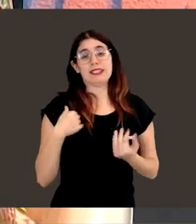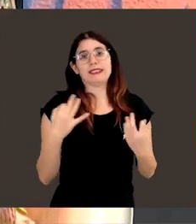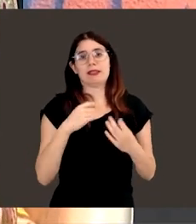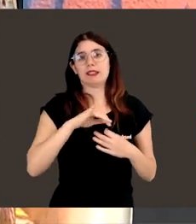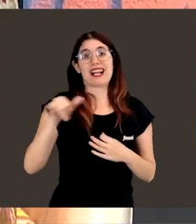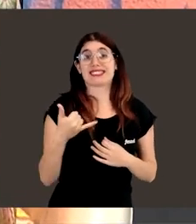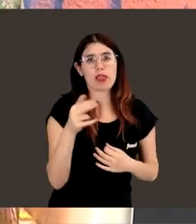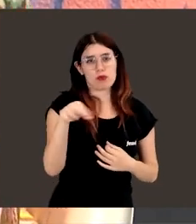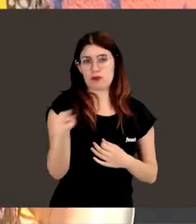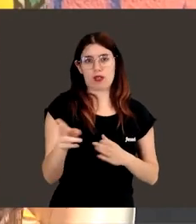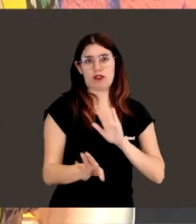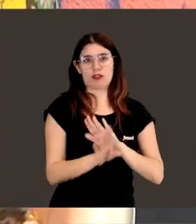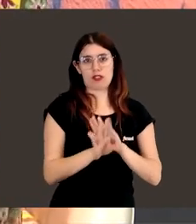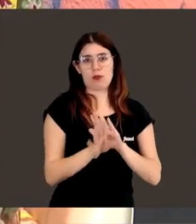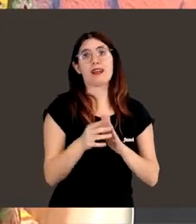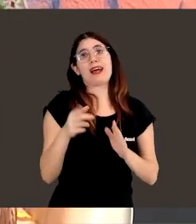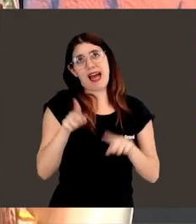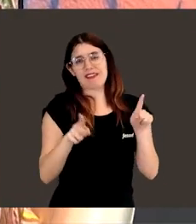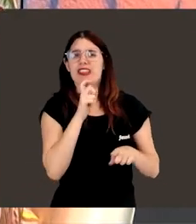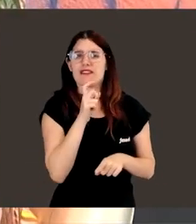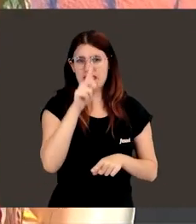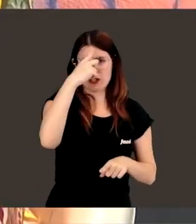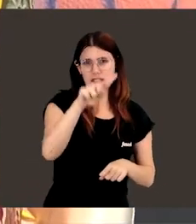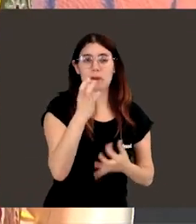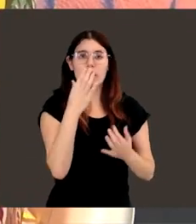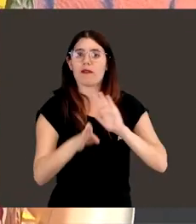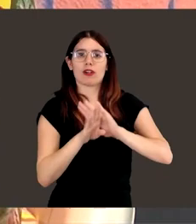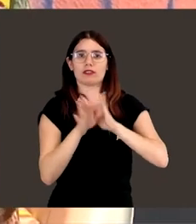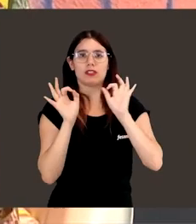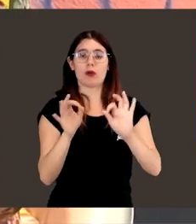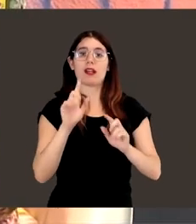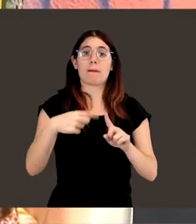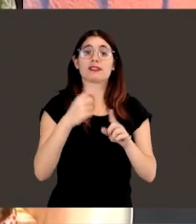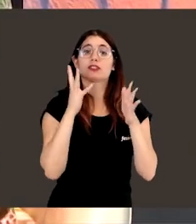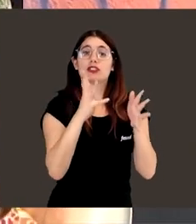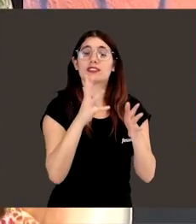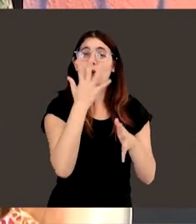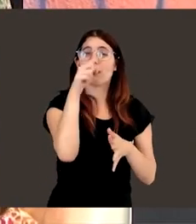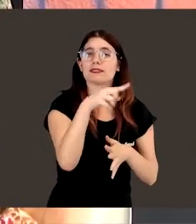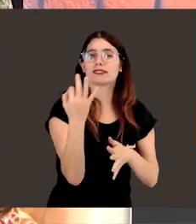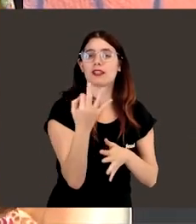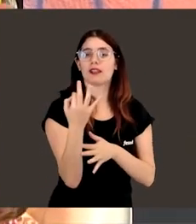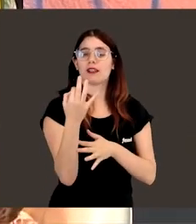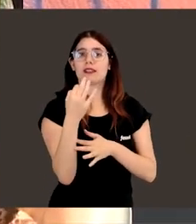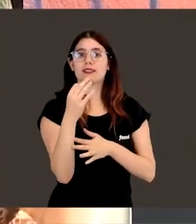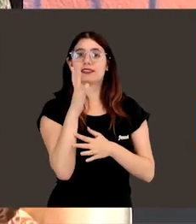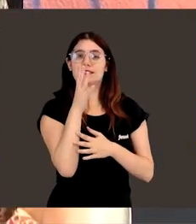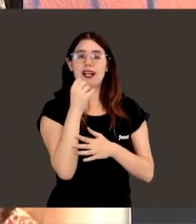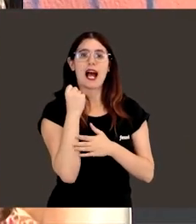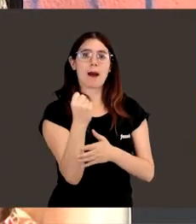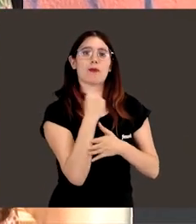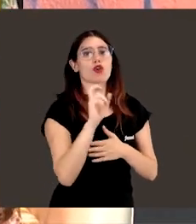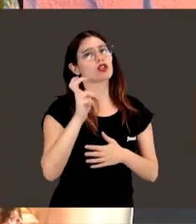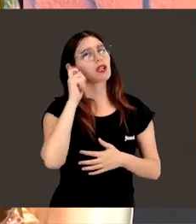incansable, o sea, ya lo sé, que a veces es difícil, pero hay que serlo. Y sobre todo le aconsejaría que ahora que se apoye en otras